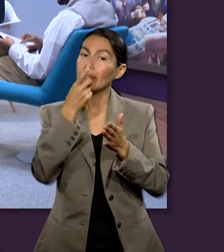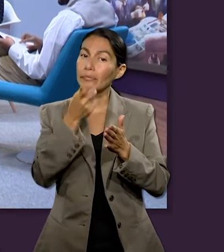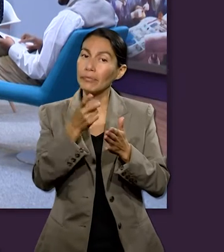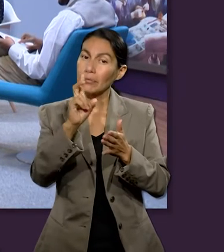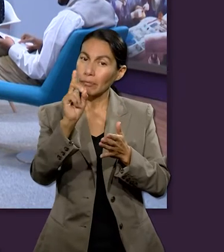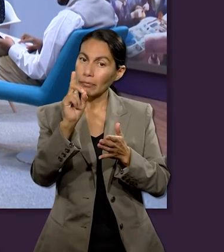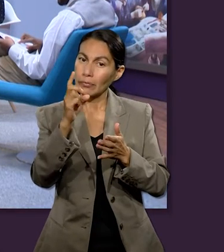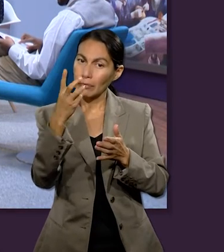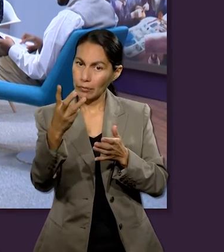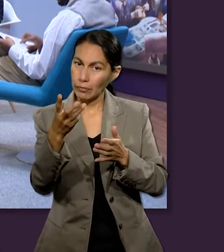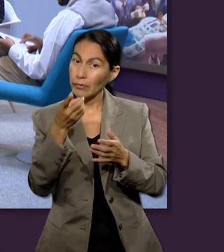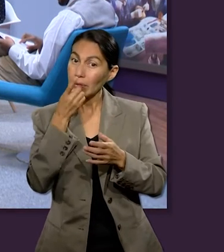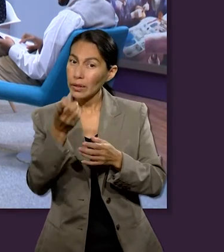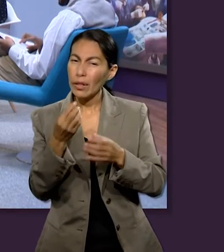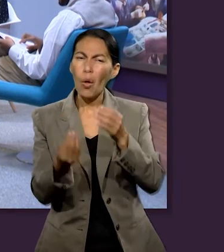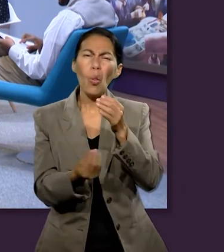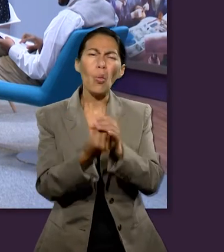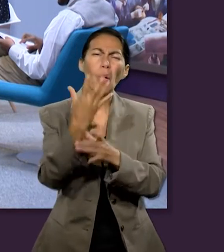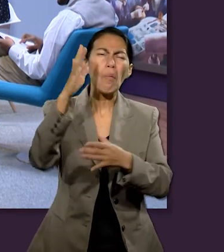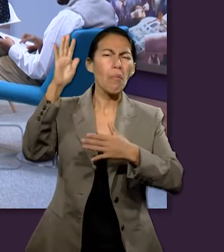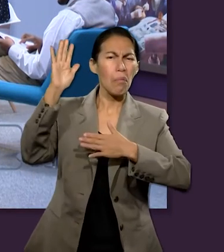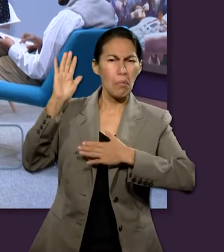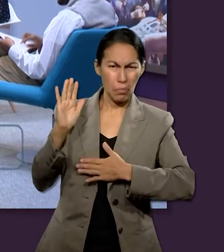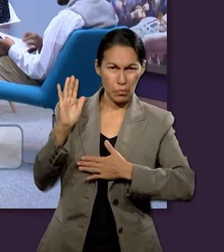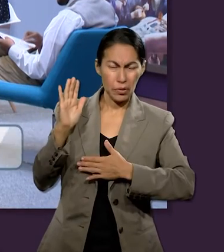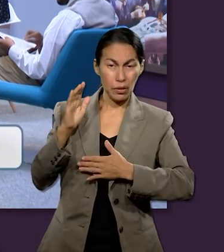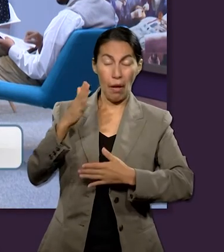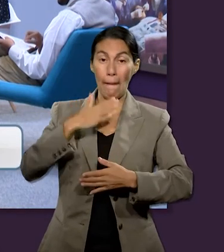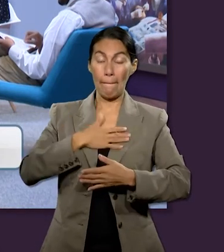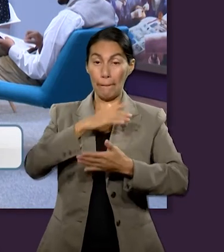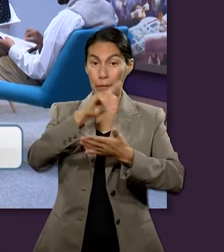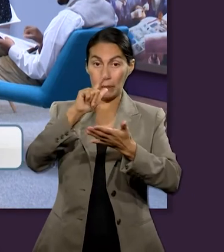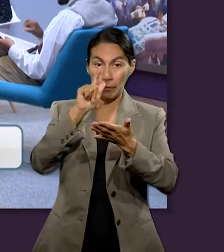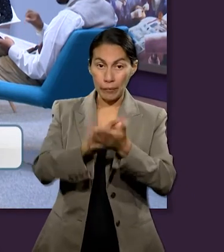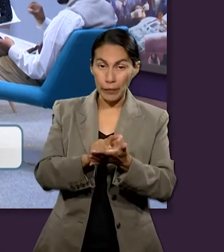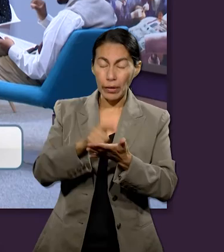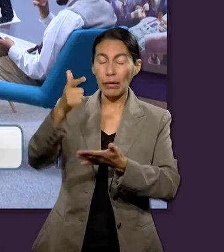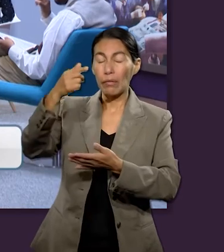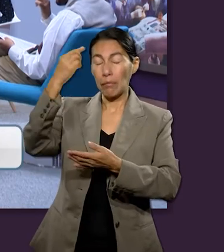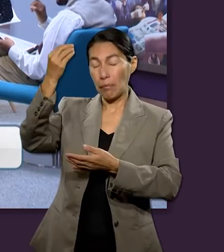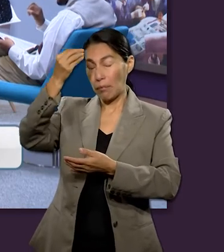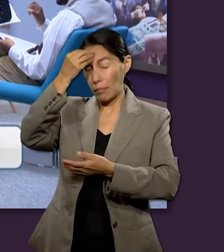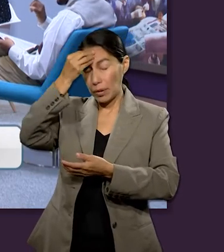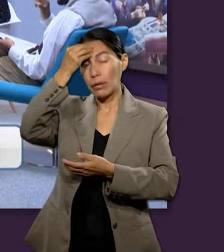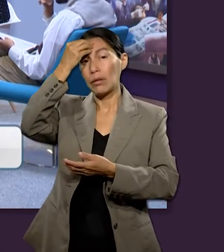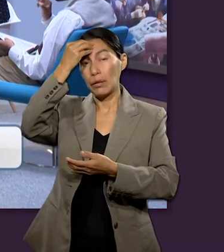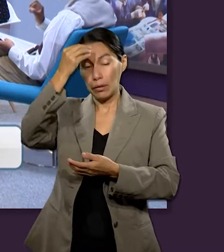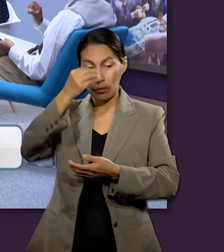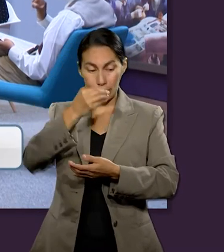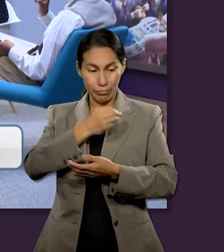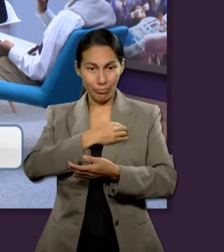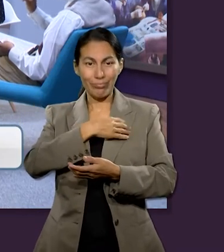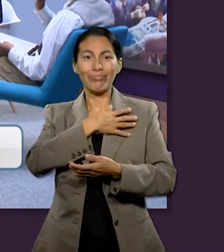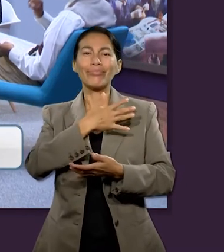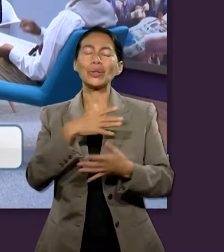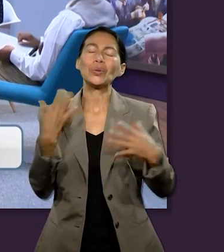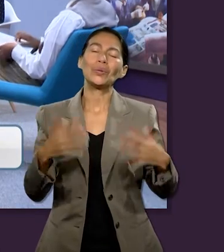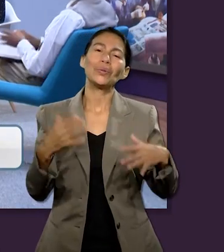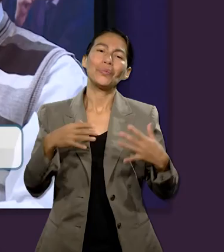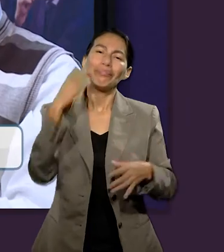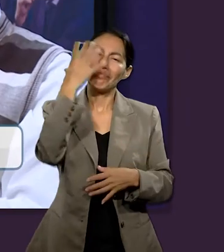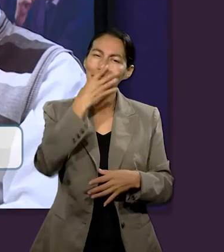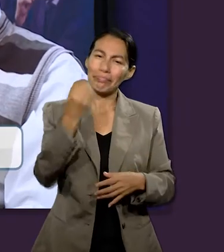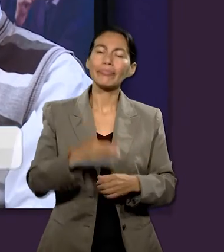como dice el versículo 33, haré un nuevo pacto y pondré mi ley en su mente y la